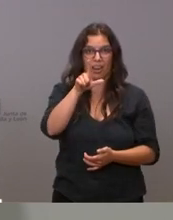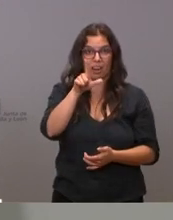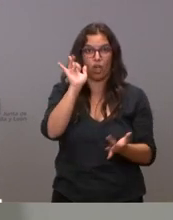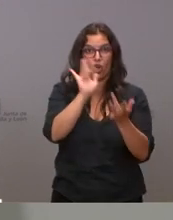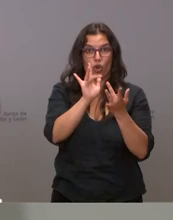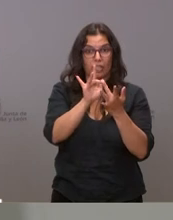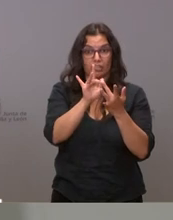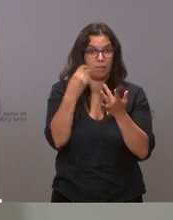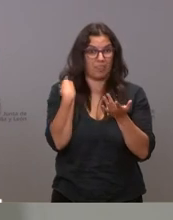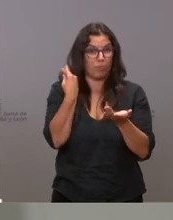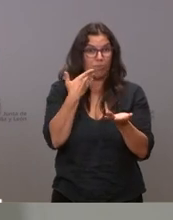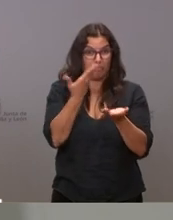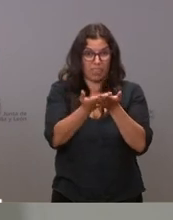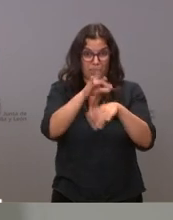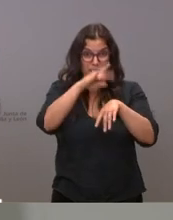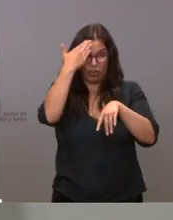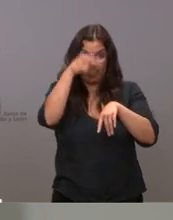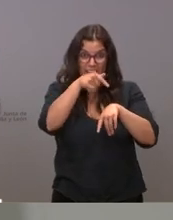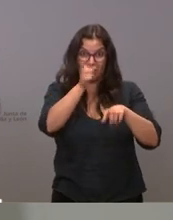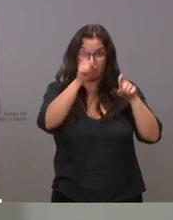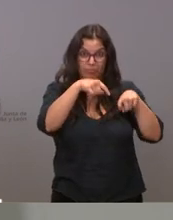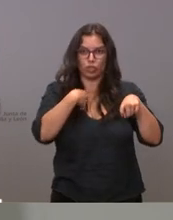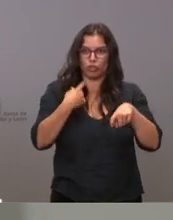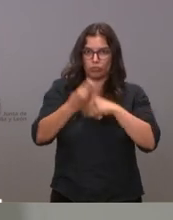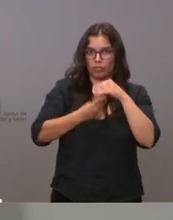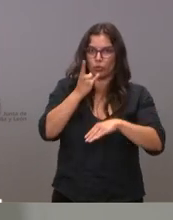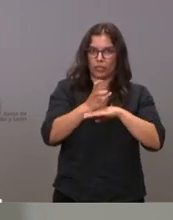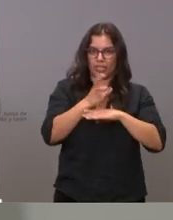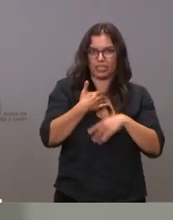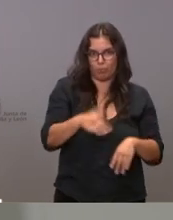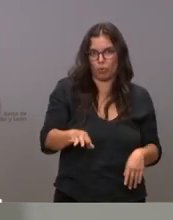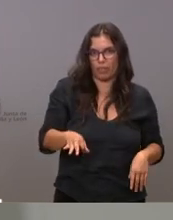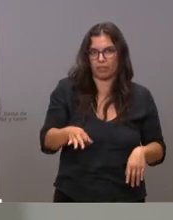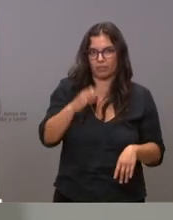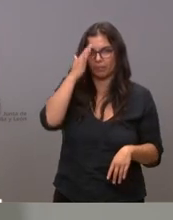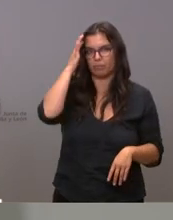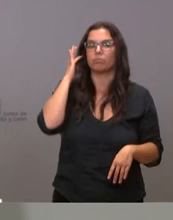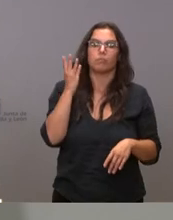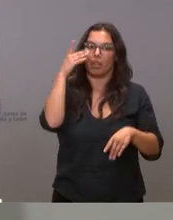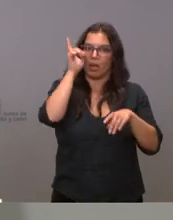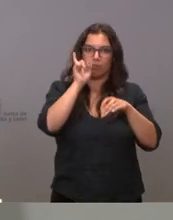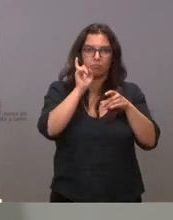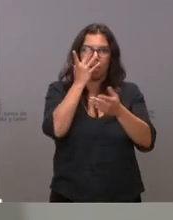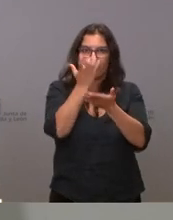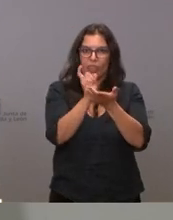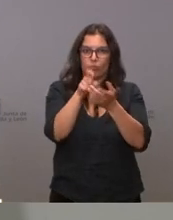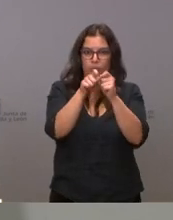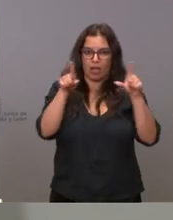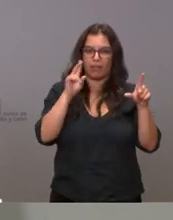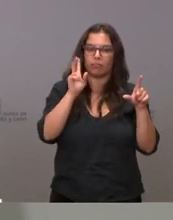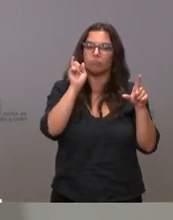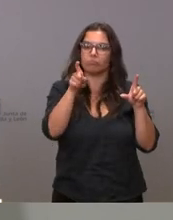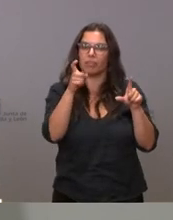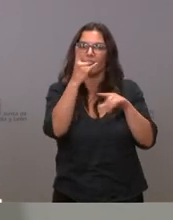a través de la app SACIL Conecta yo mismo lo tengo creo que solo hay que entrar en la app y descargárselo te descargas los